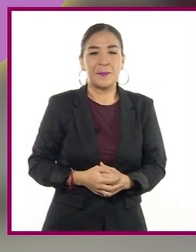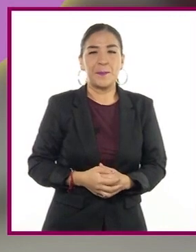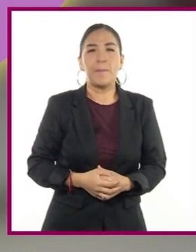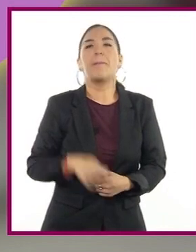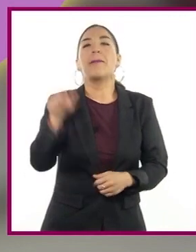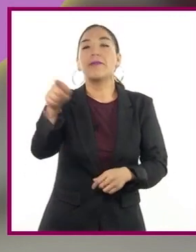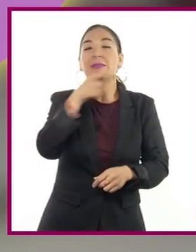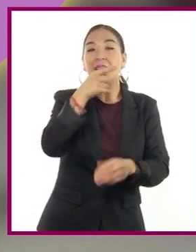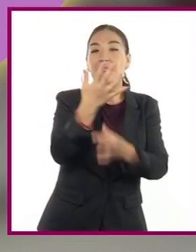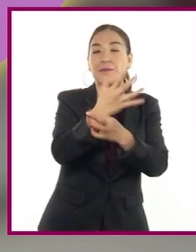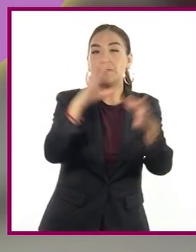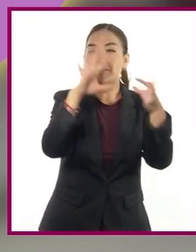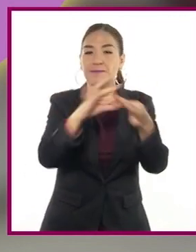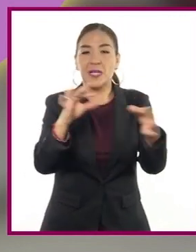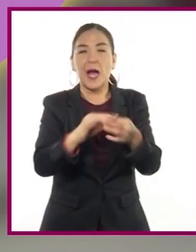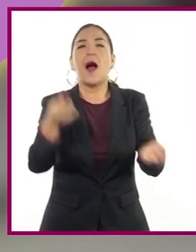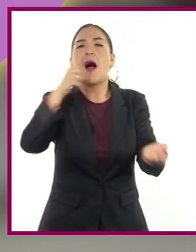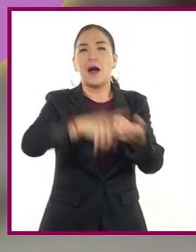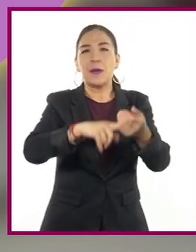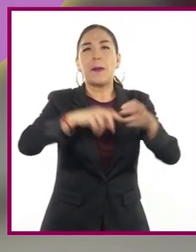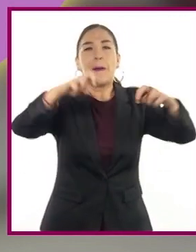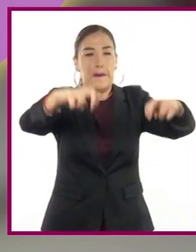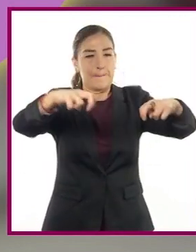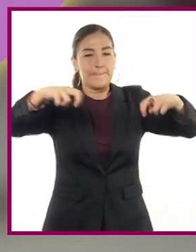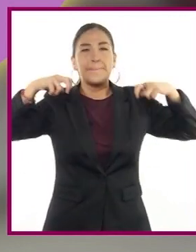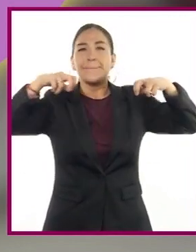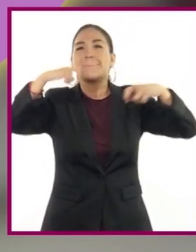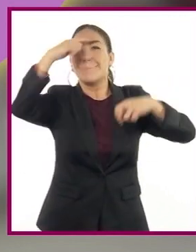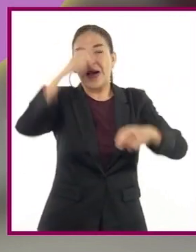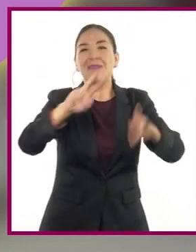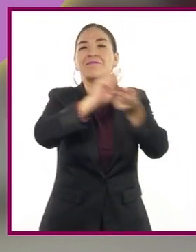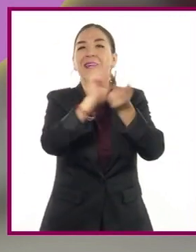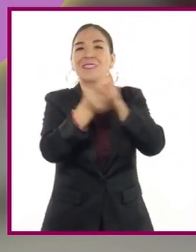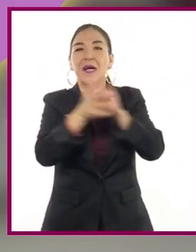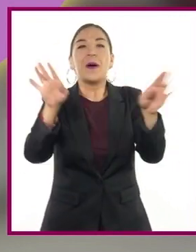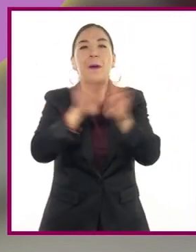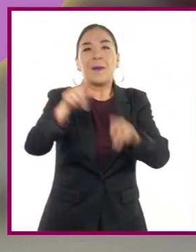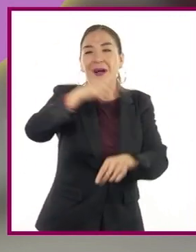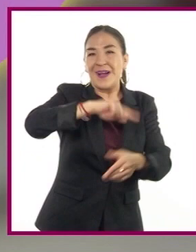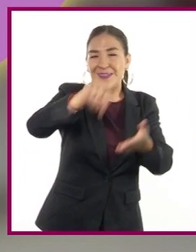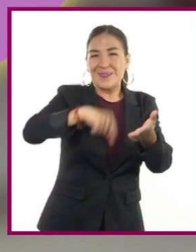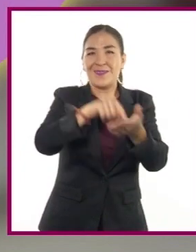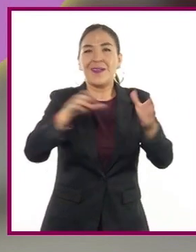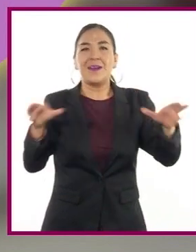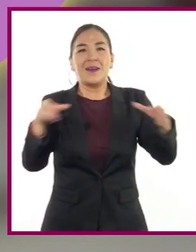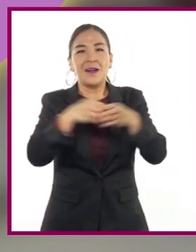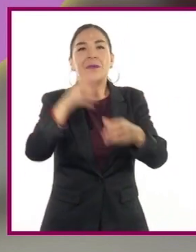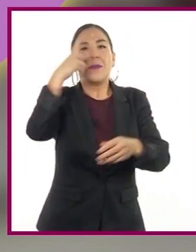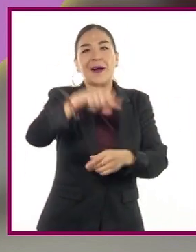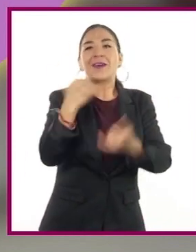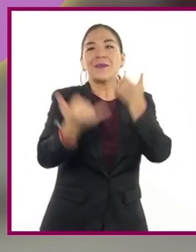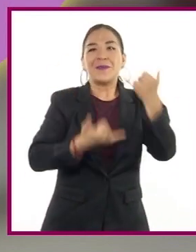Cuenta con gradas donde se reúnen los vecinos de la localidad a verlos jugar y apoyarlos.